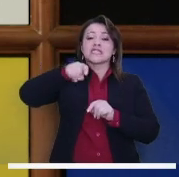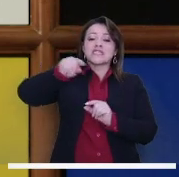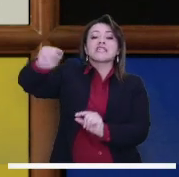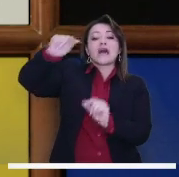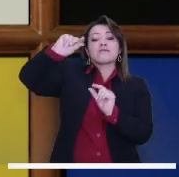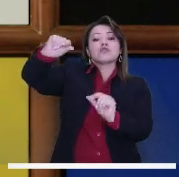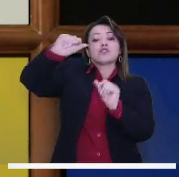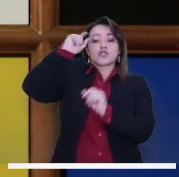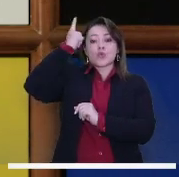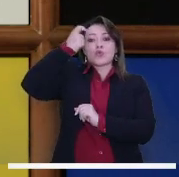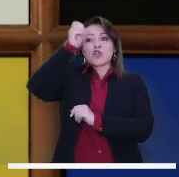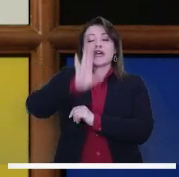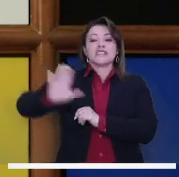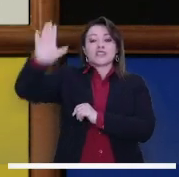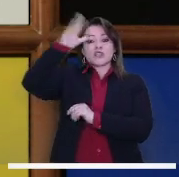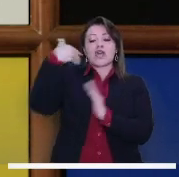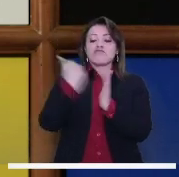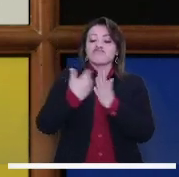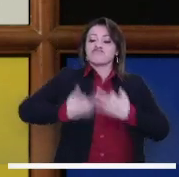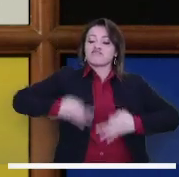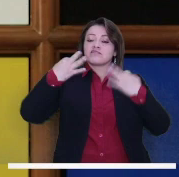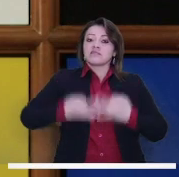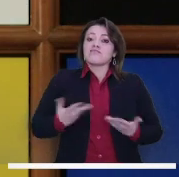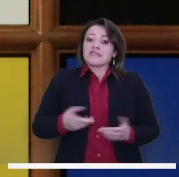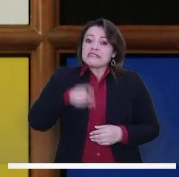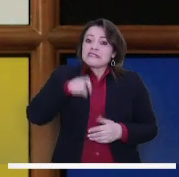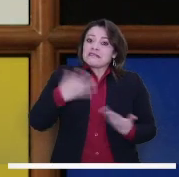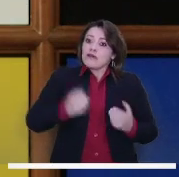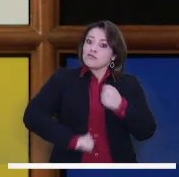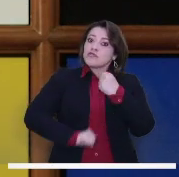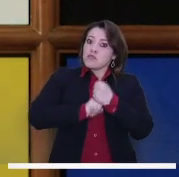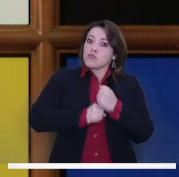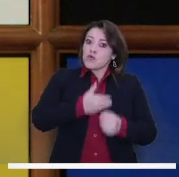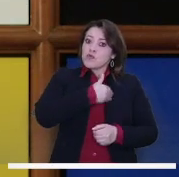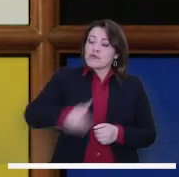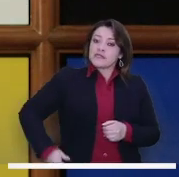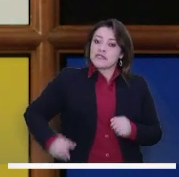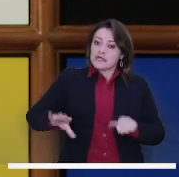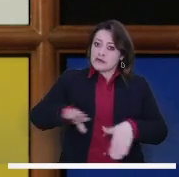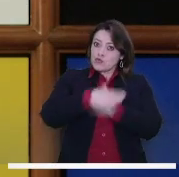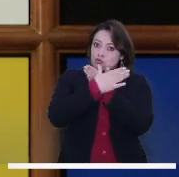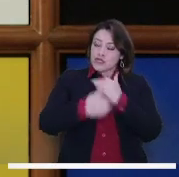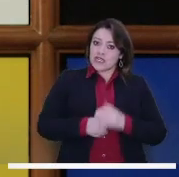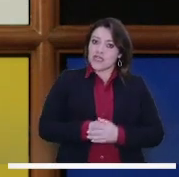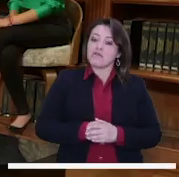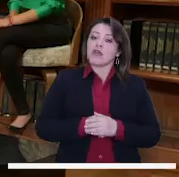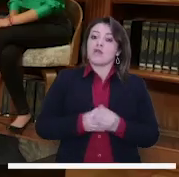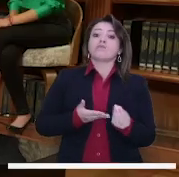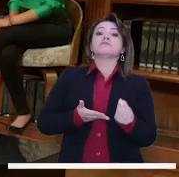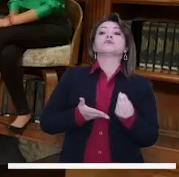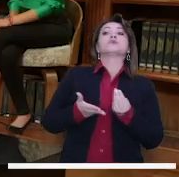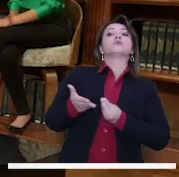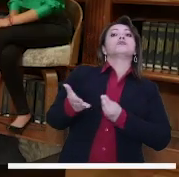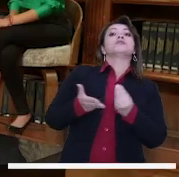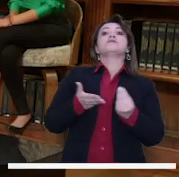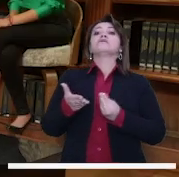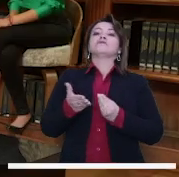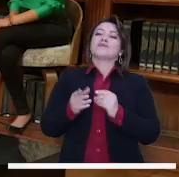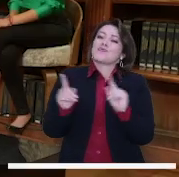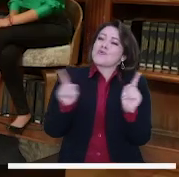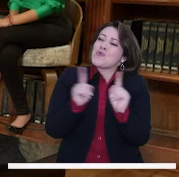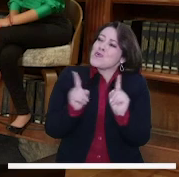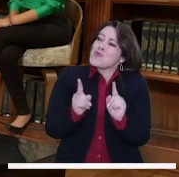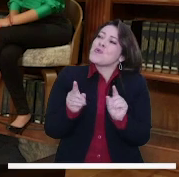movilidad, pero que necesita la financiación del gobierno nacional con esas garantías soberanas que debe entregar la presidencia de la República. No que condicione y siga